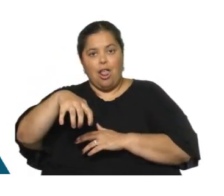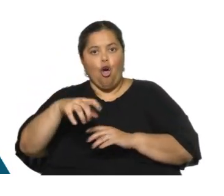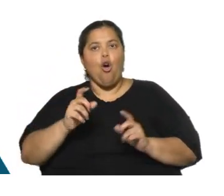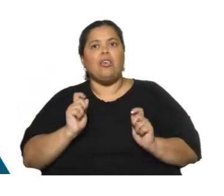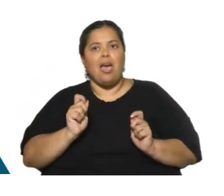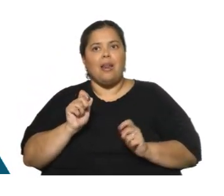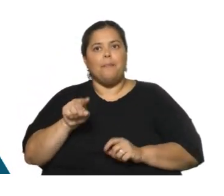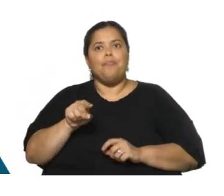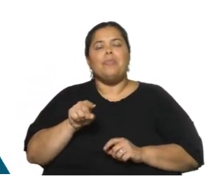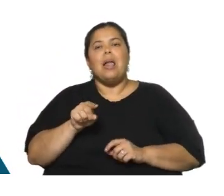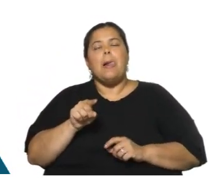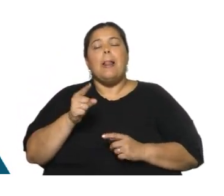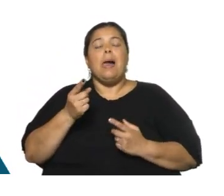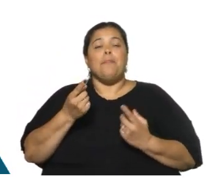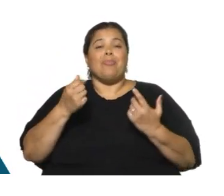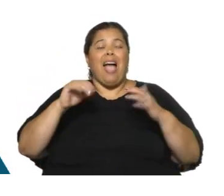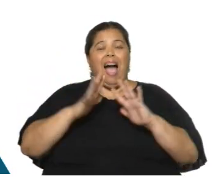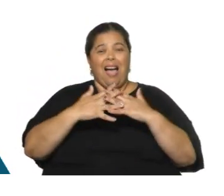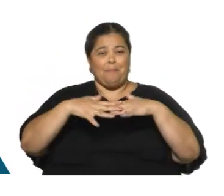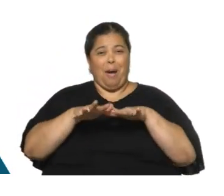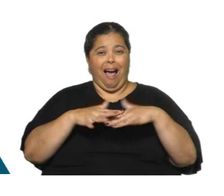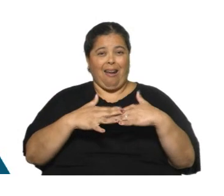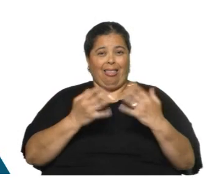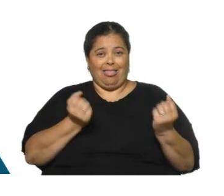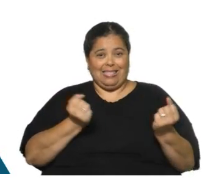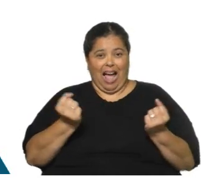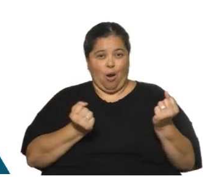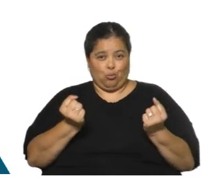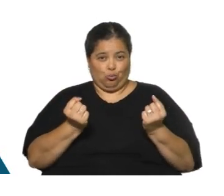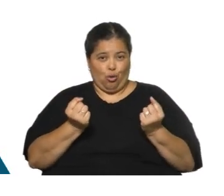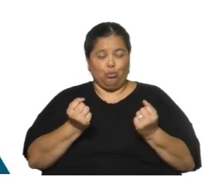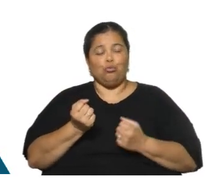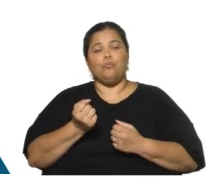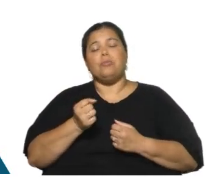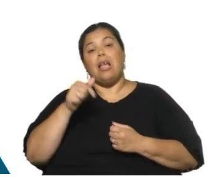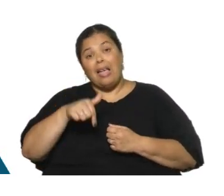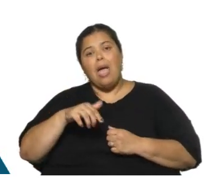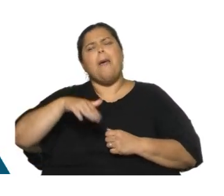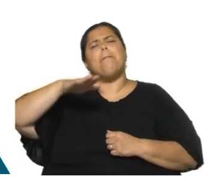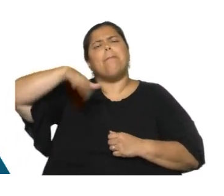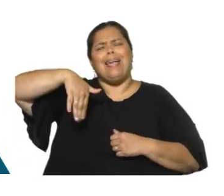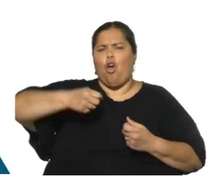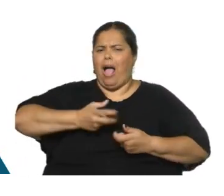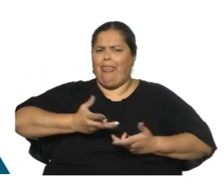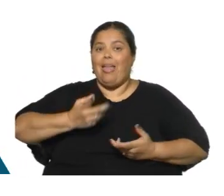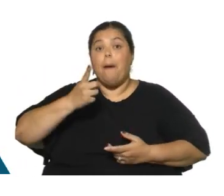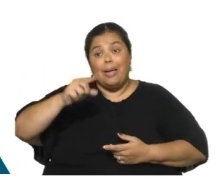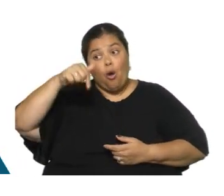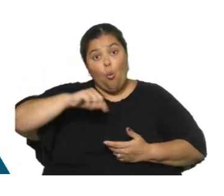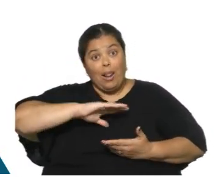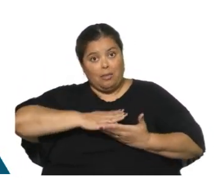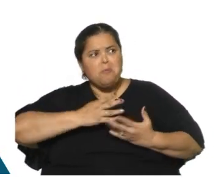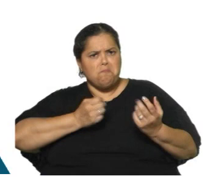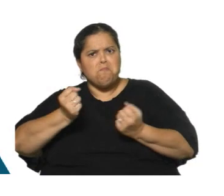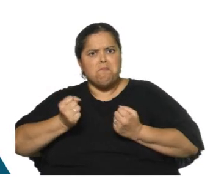el de la producción, el ensamblaje de vehículos automotores. Tiene menor volumen, pero es muy dinámico últimamente. Ha